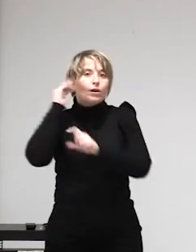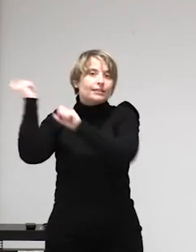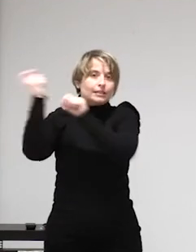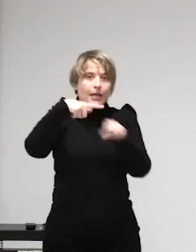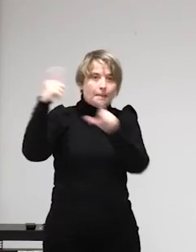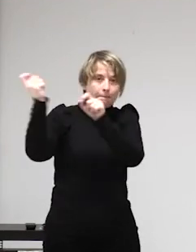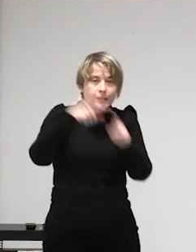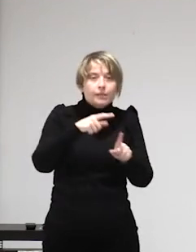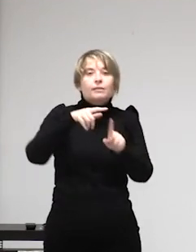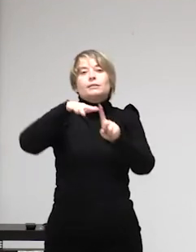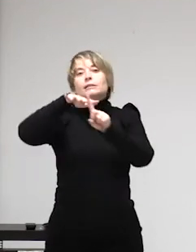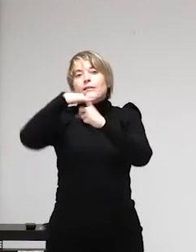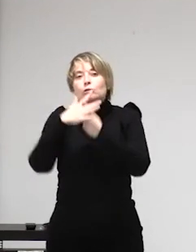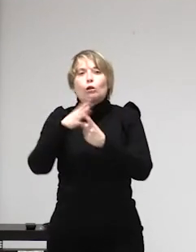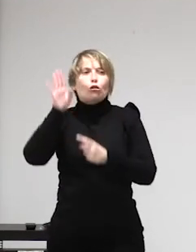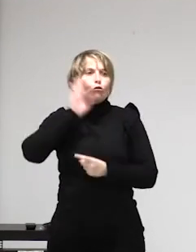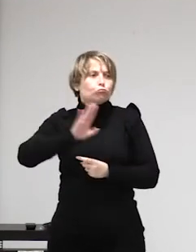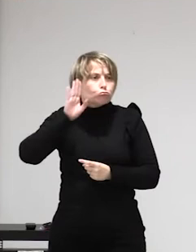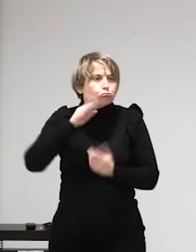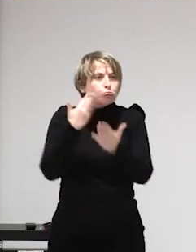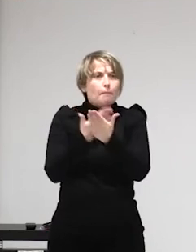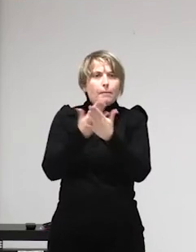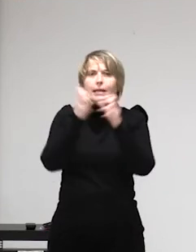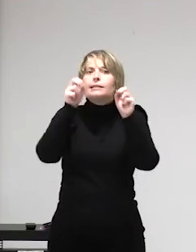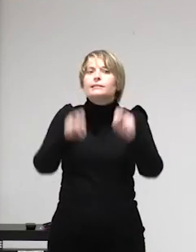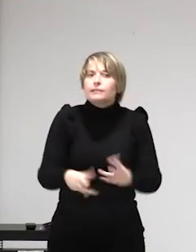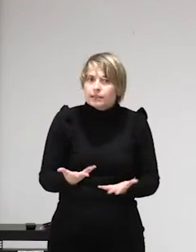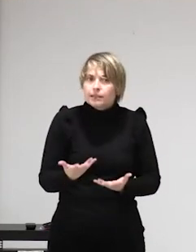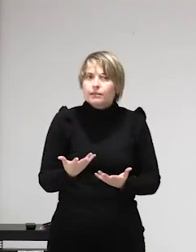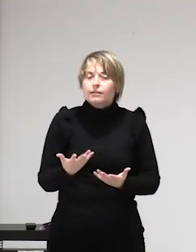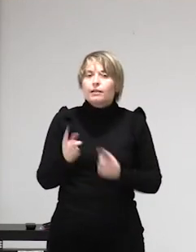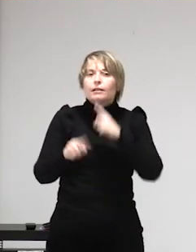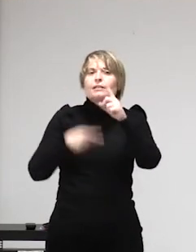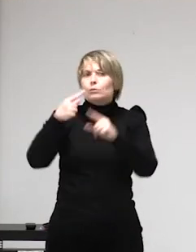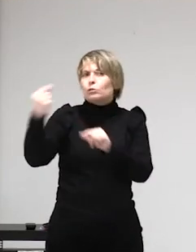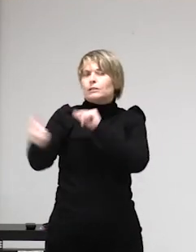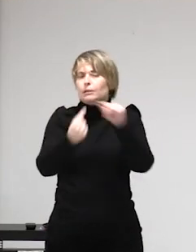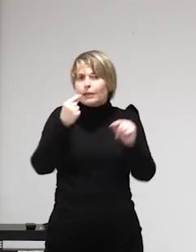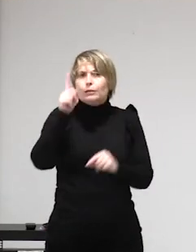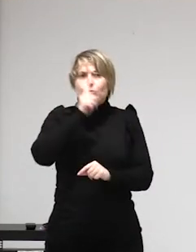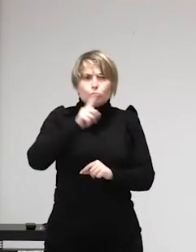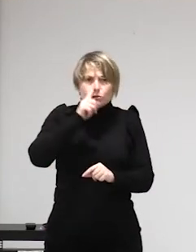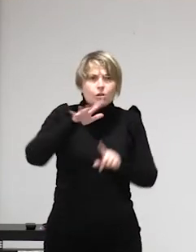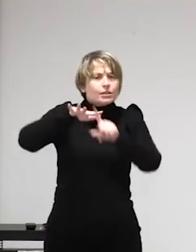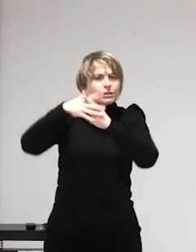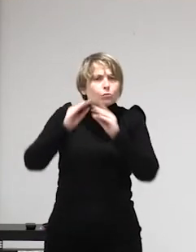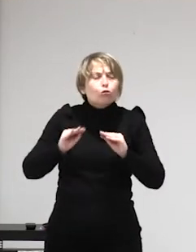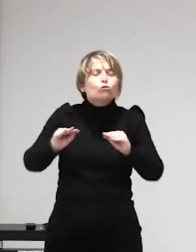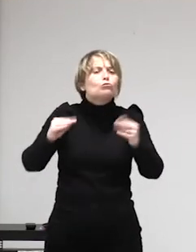prostitución es o no es legítima porque hay tanta gente en situación de trata esto es lo que tendríamos que estar denunciando